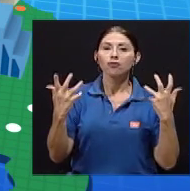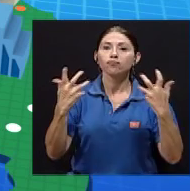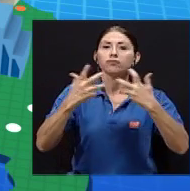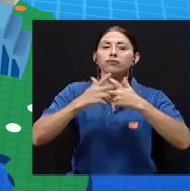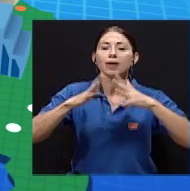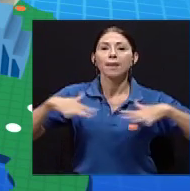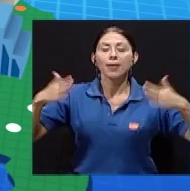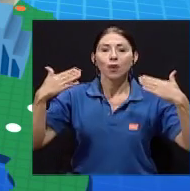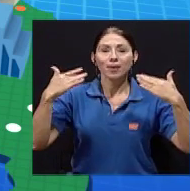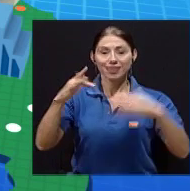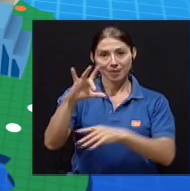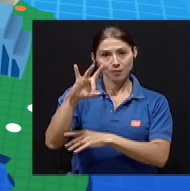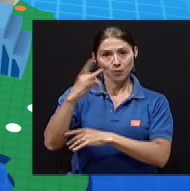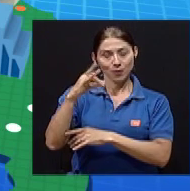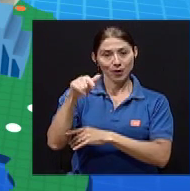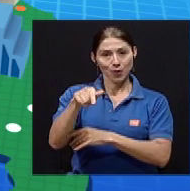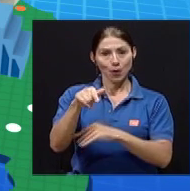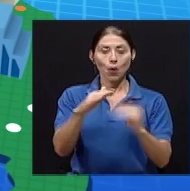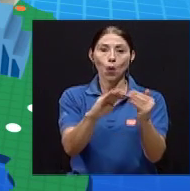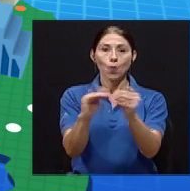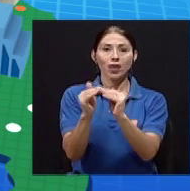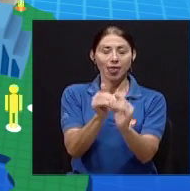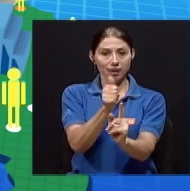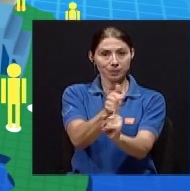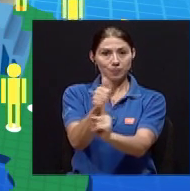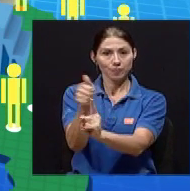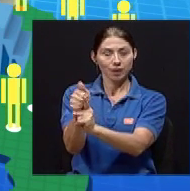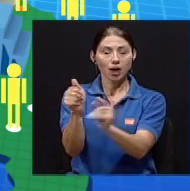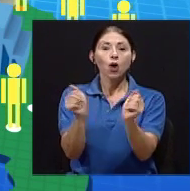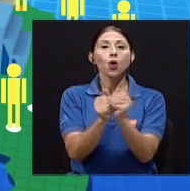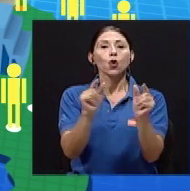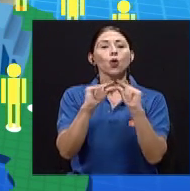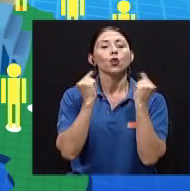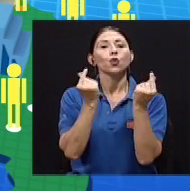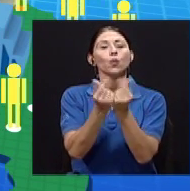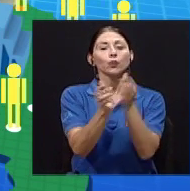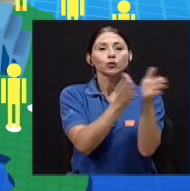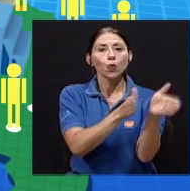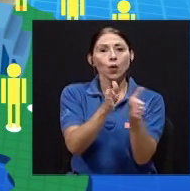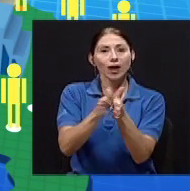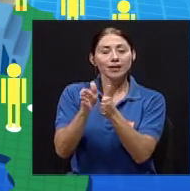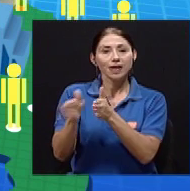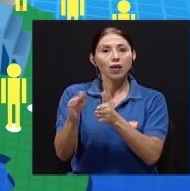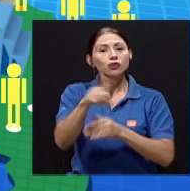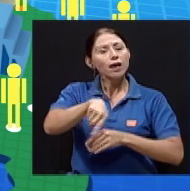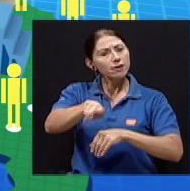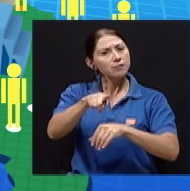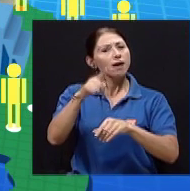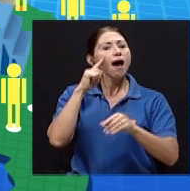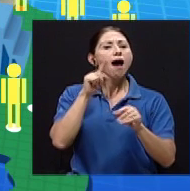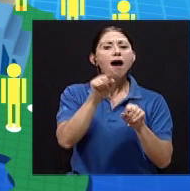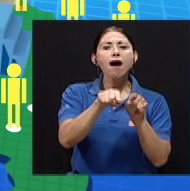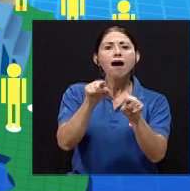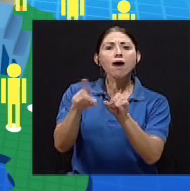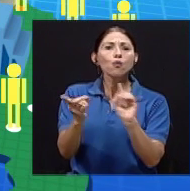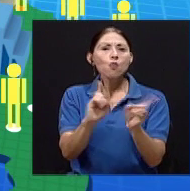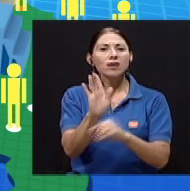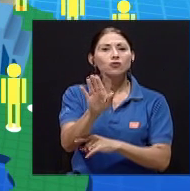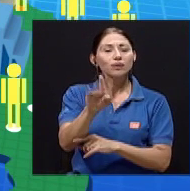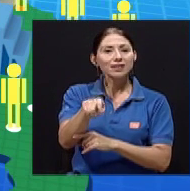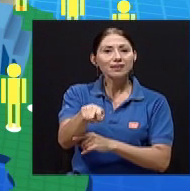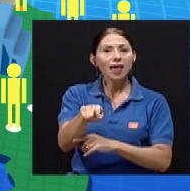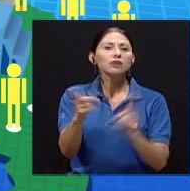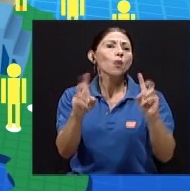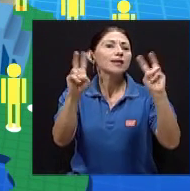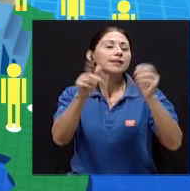el desarrollo nacional y el medio ambiente. Y las comunidades, quienes a través de los grupos organizados determinan sus necesidades y